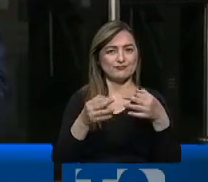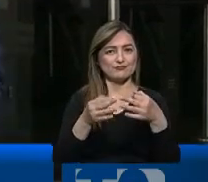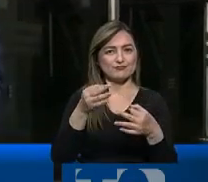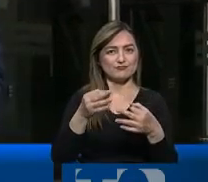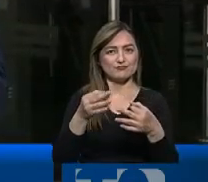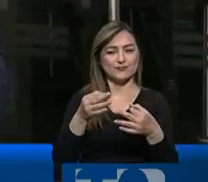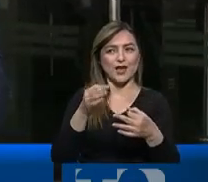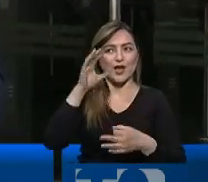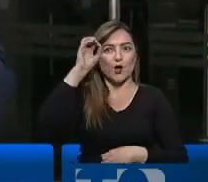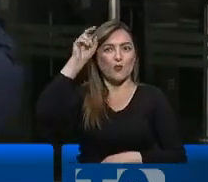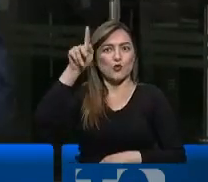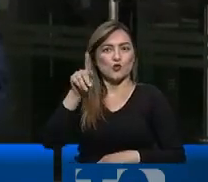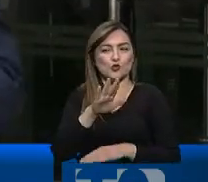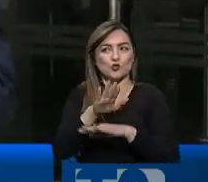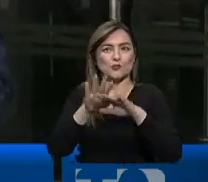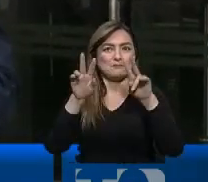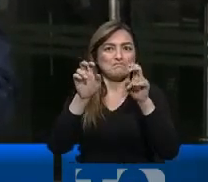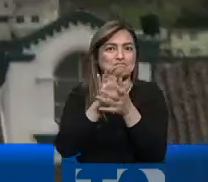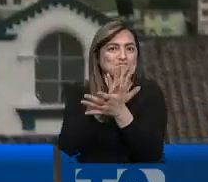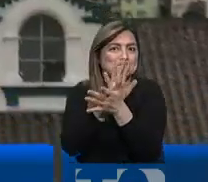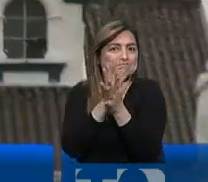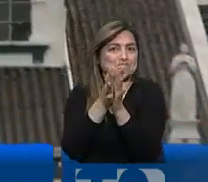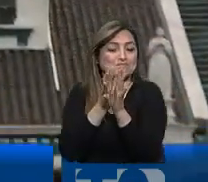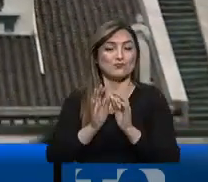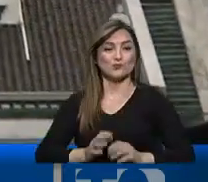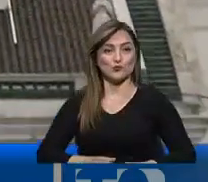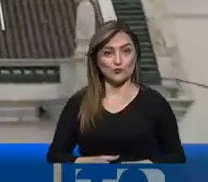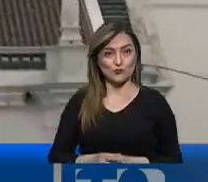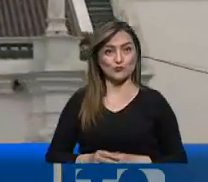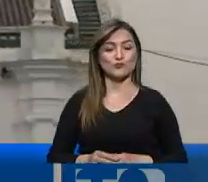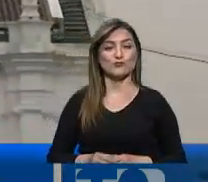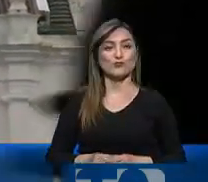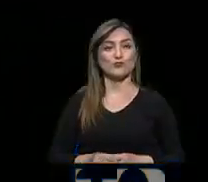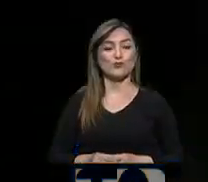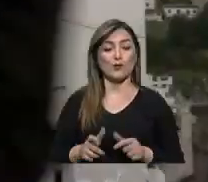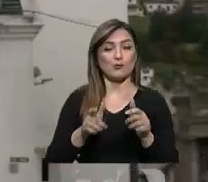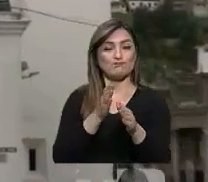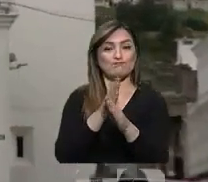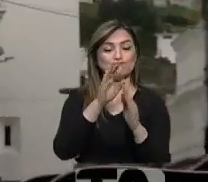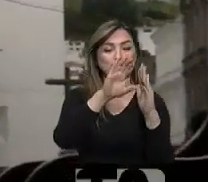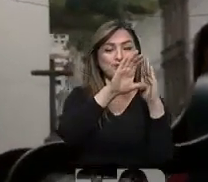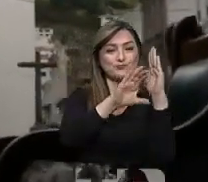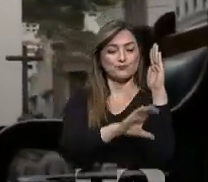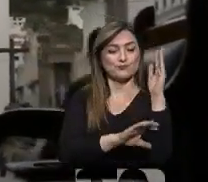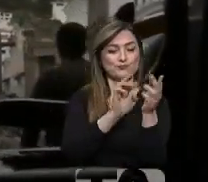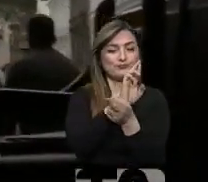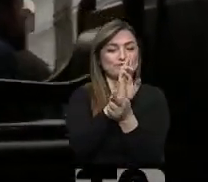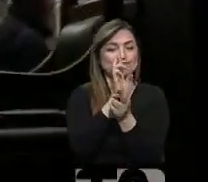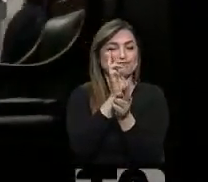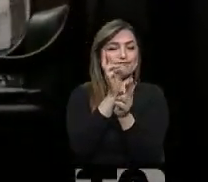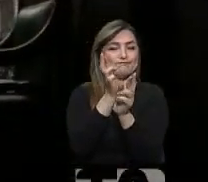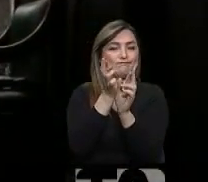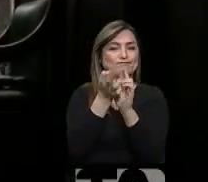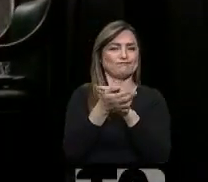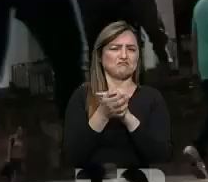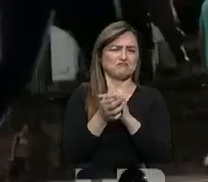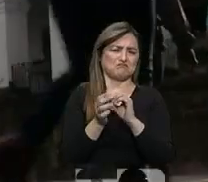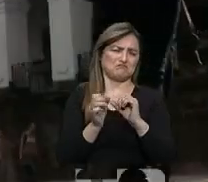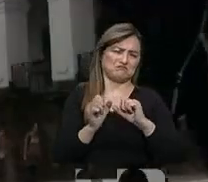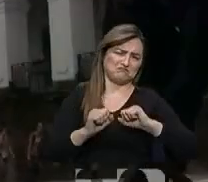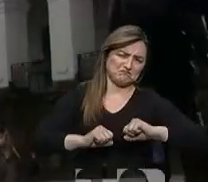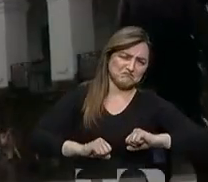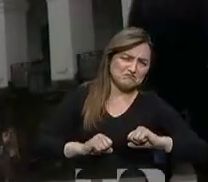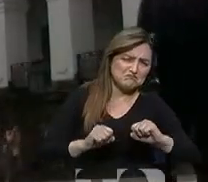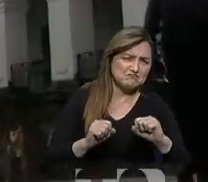Judicatura se ha pronunciado sobre el tema. Para los constitucionalistas, esta reforma está dentro de lo posible,